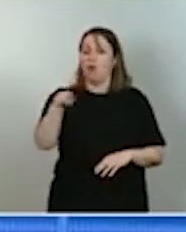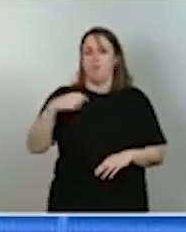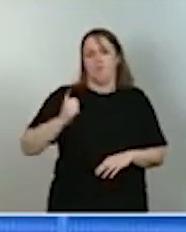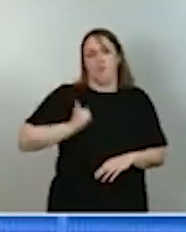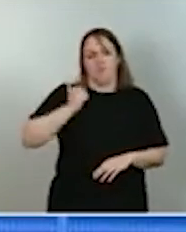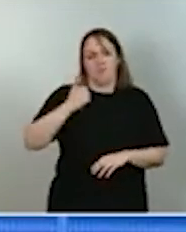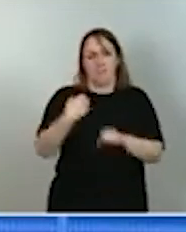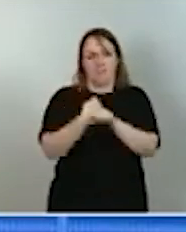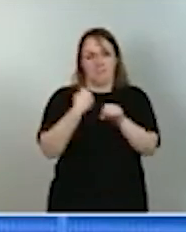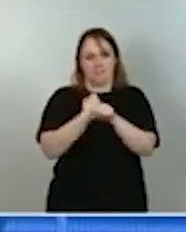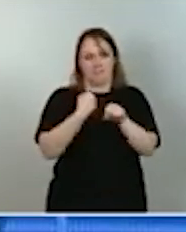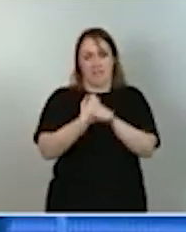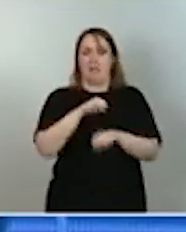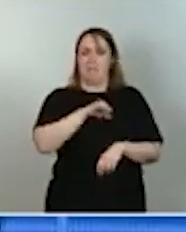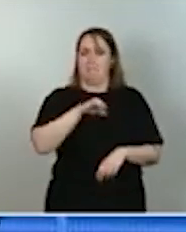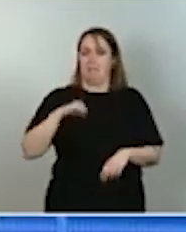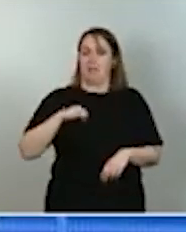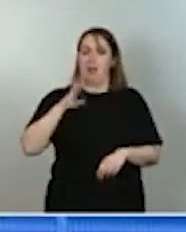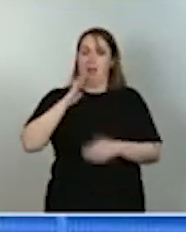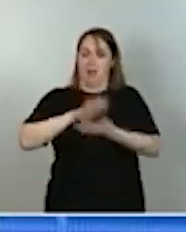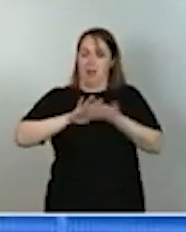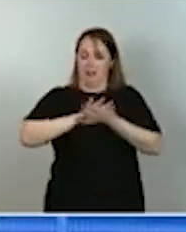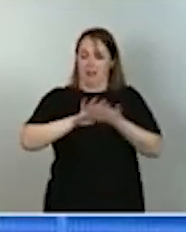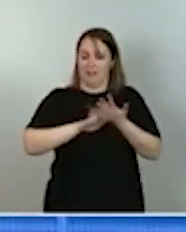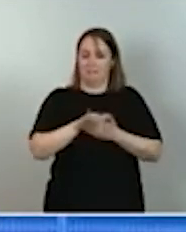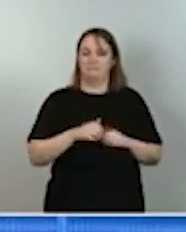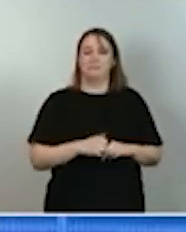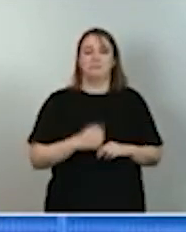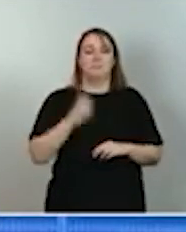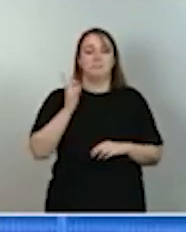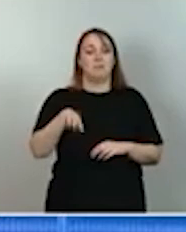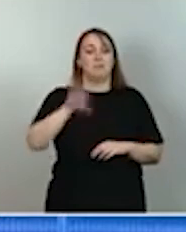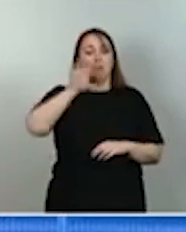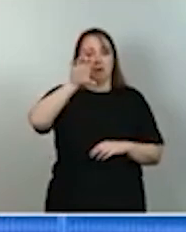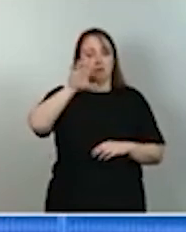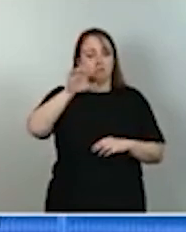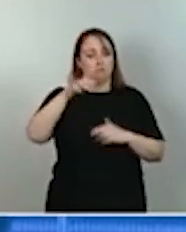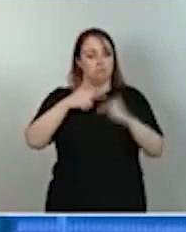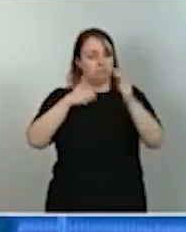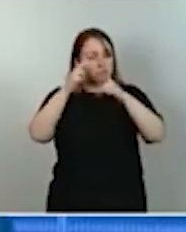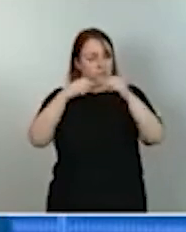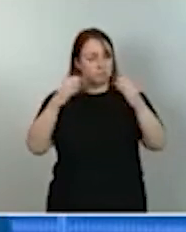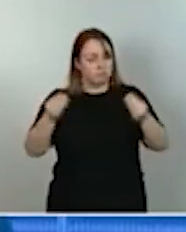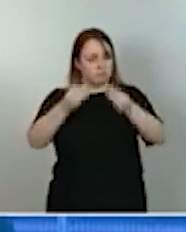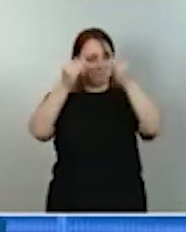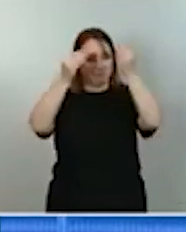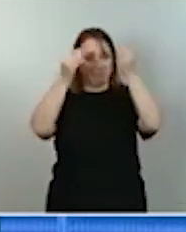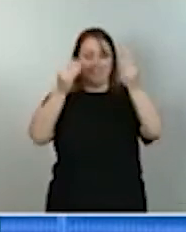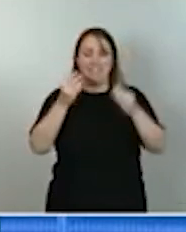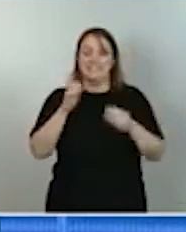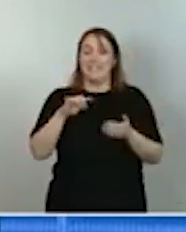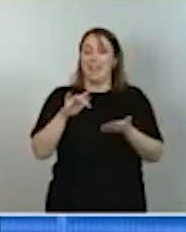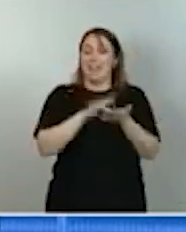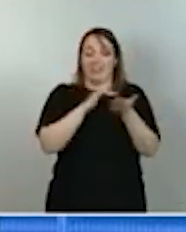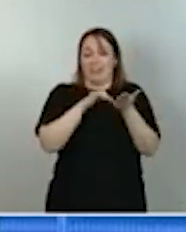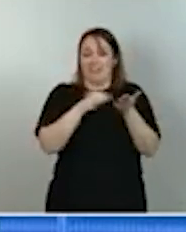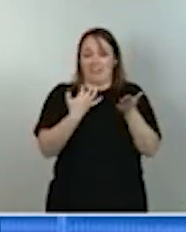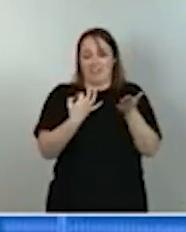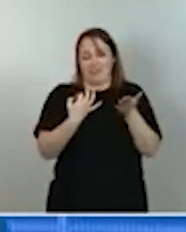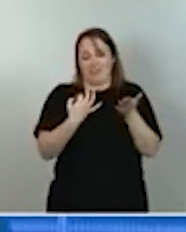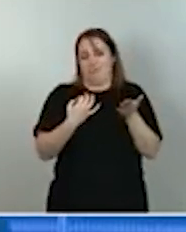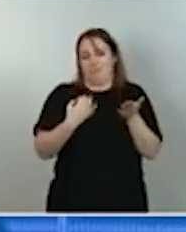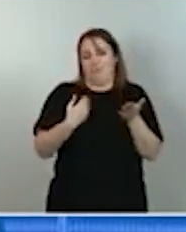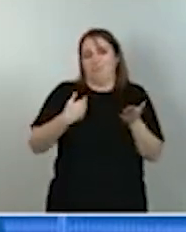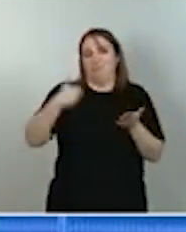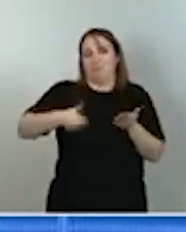personales, como he mencionado, para construir un país mejor. Y la digitalización es, sin duda, un factor esencial en